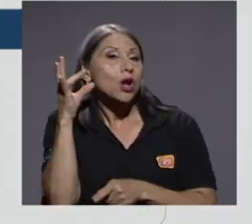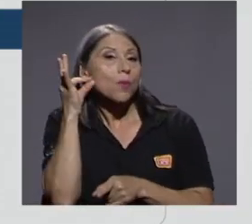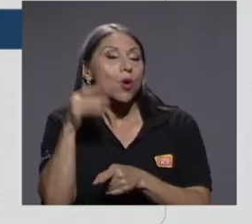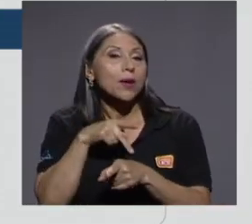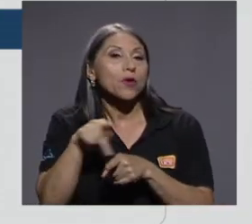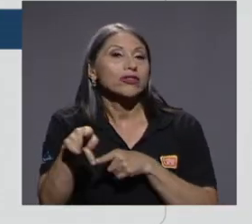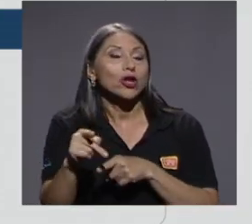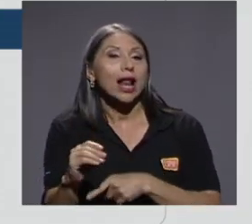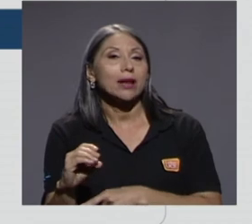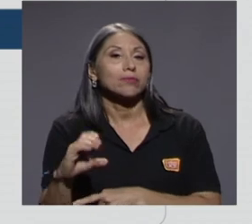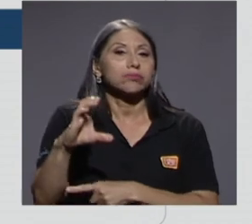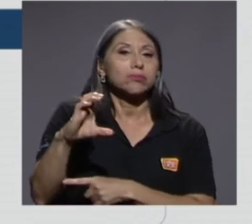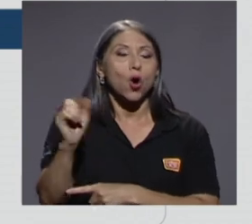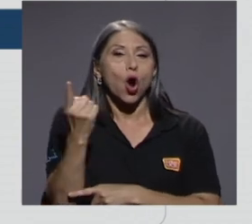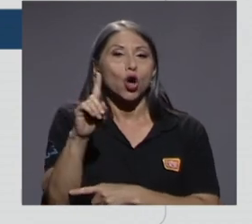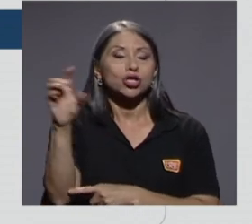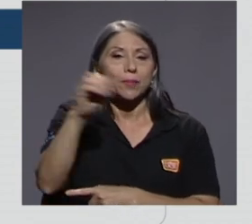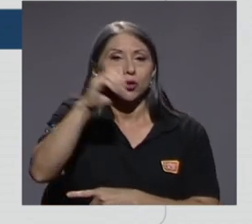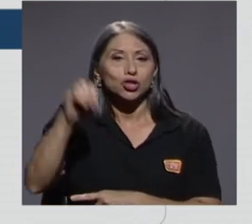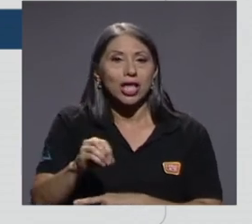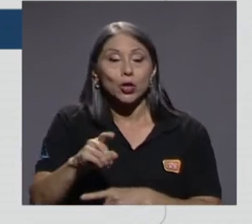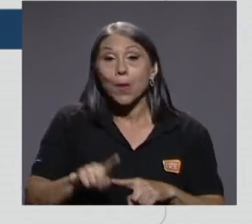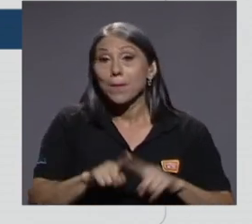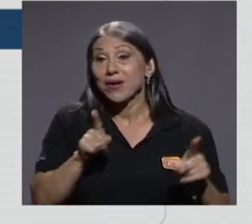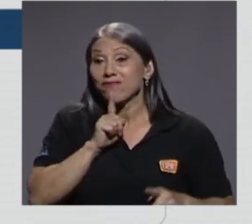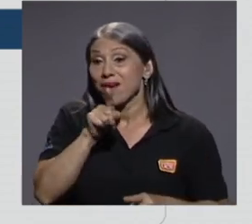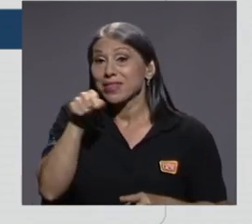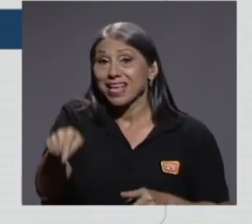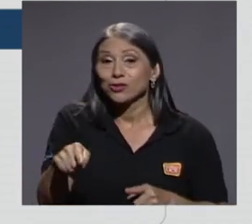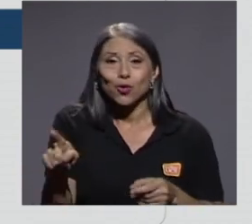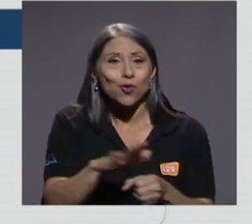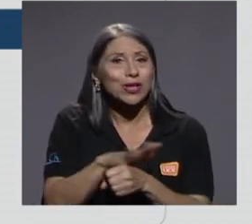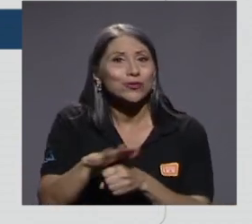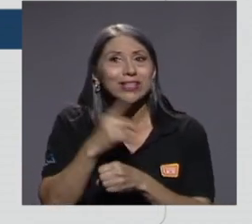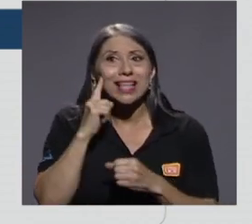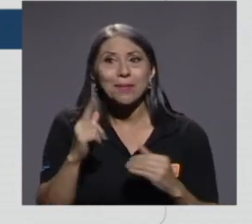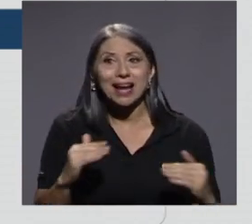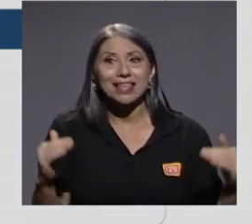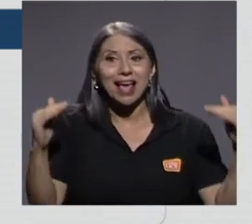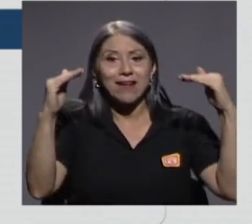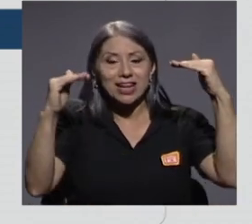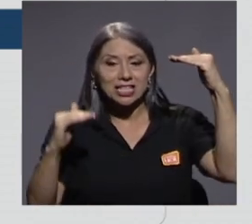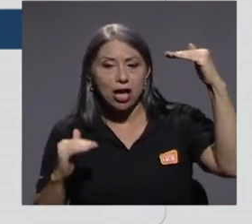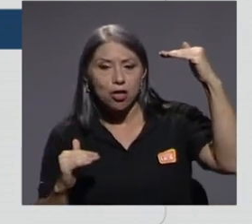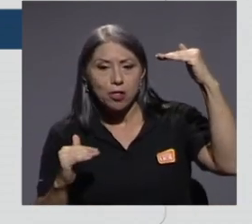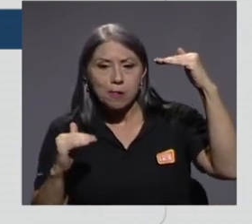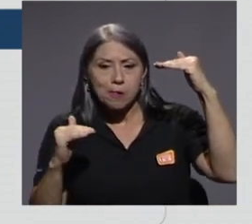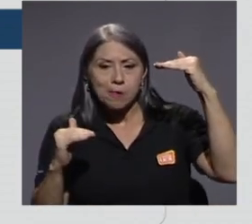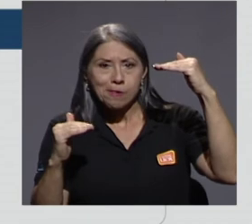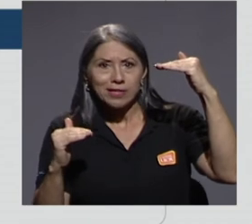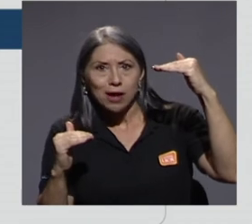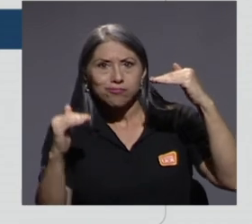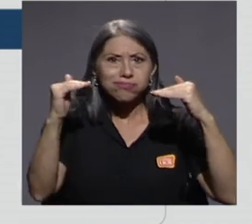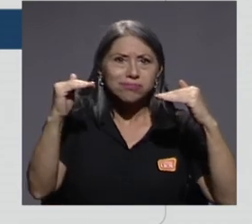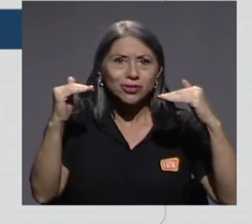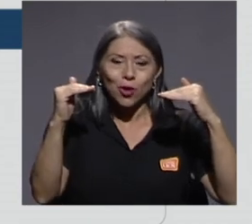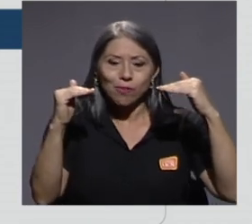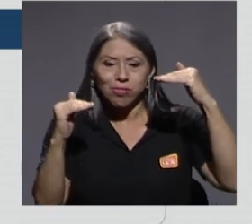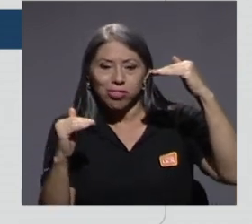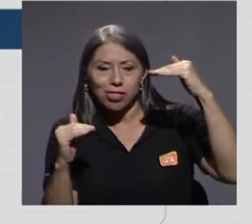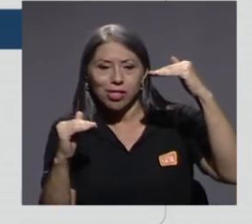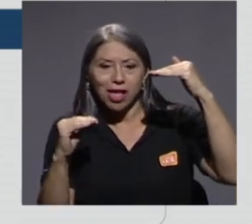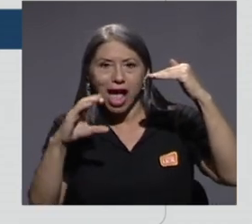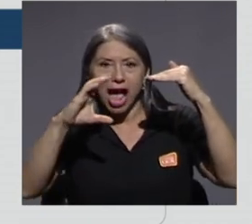11%. Esto, sin embargo, no es suficiente para cerrar la brecha, porque hay un porcentaje de esa brecha que se nos queda sin explicar.